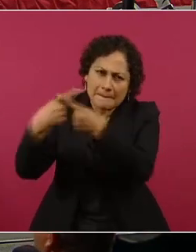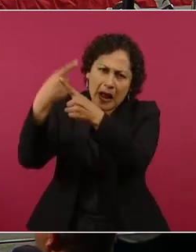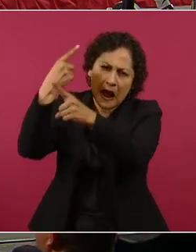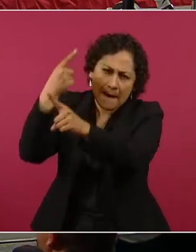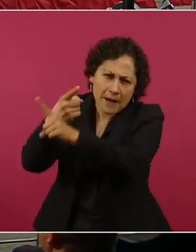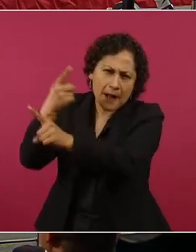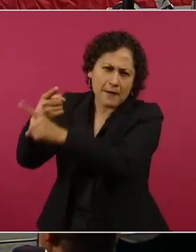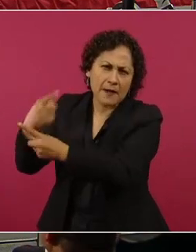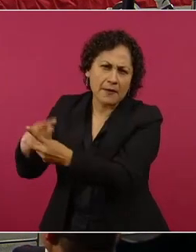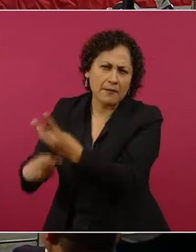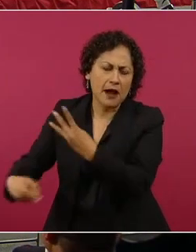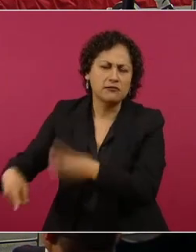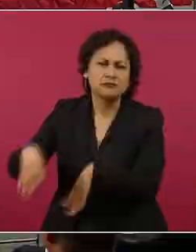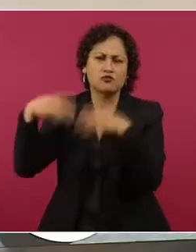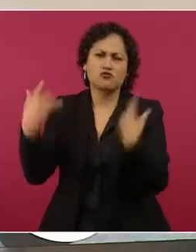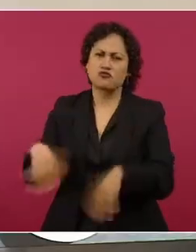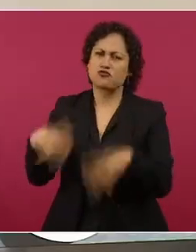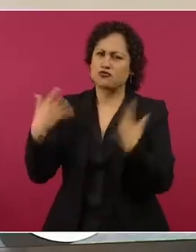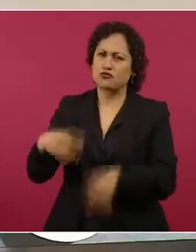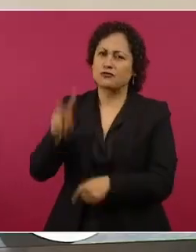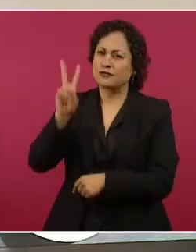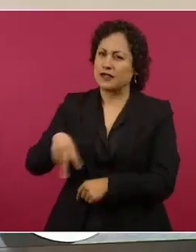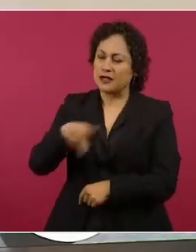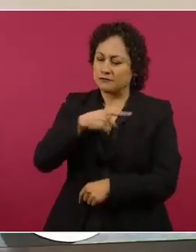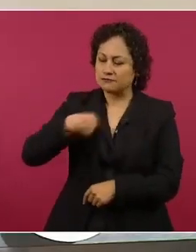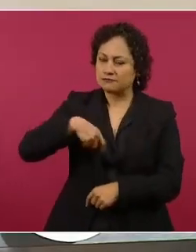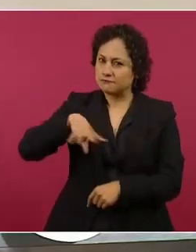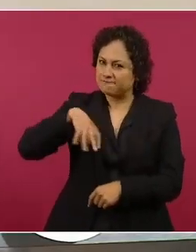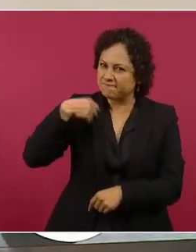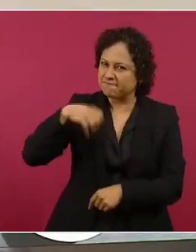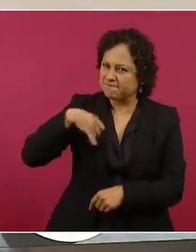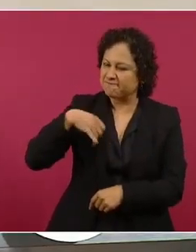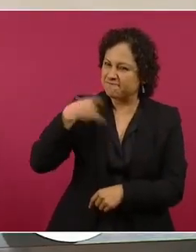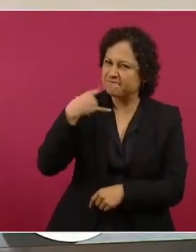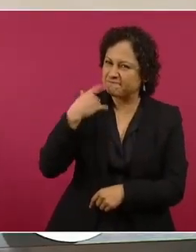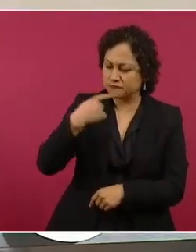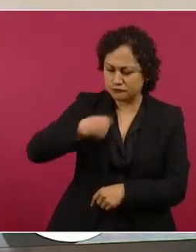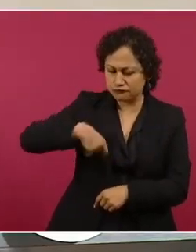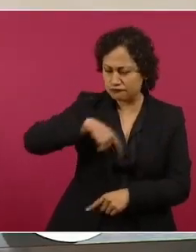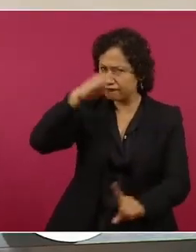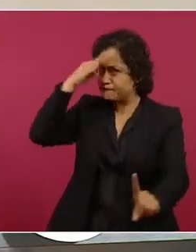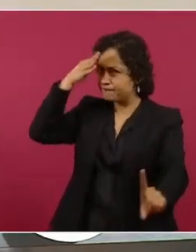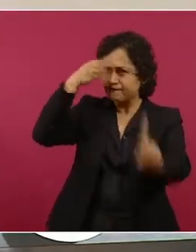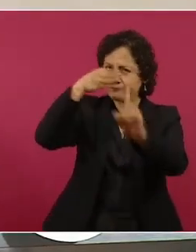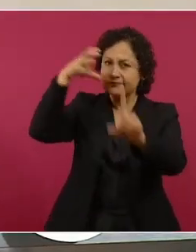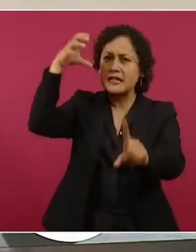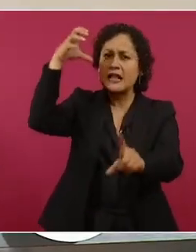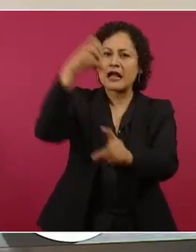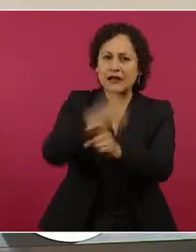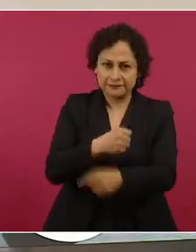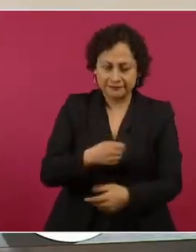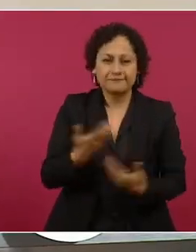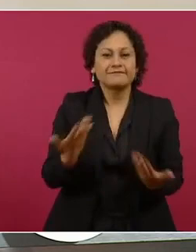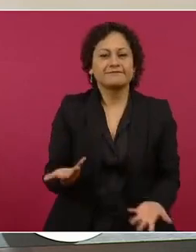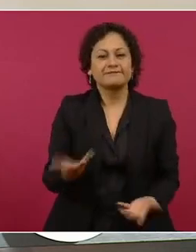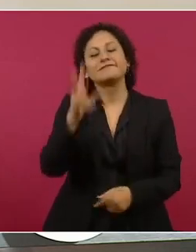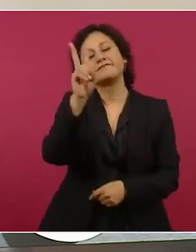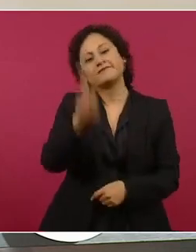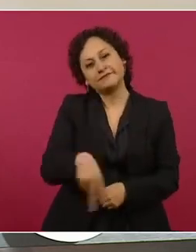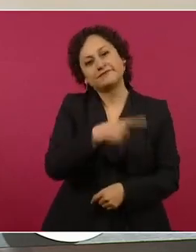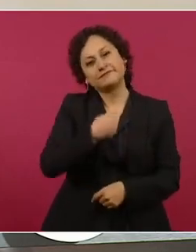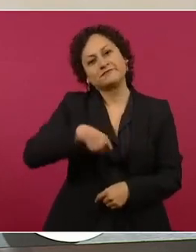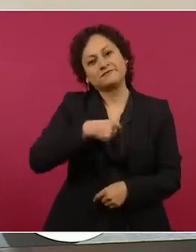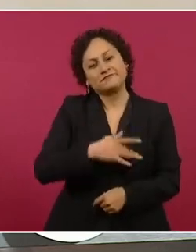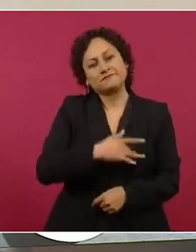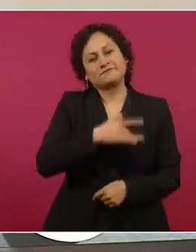pues siempre salimos con la mentalidad de ganar y hoy que somos campeones y gracias a todos los que nos apoyaron, podemos decir que pusimos el nombre de México en